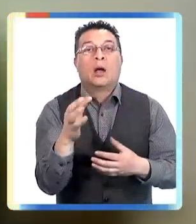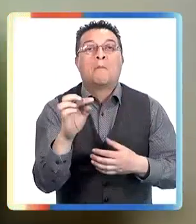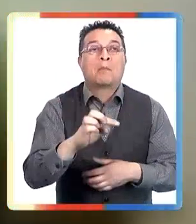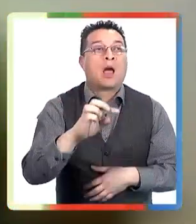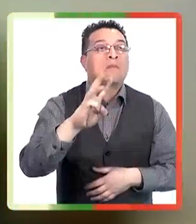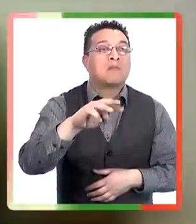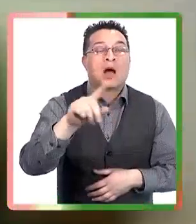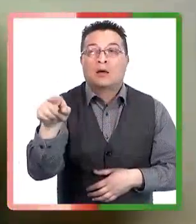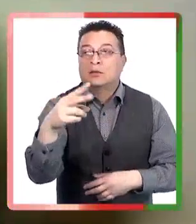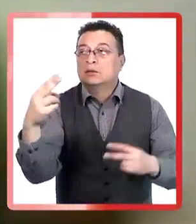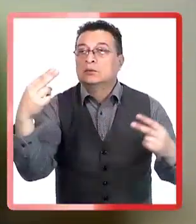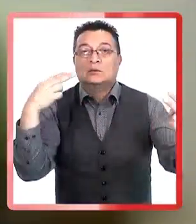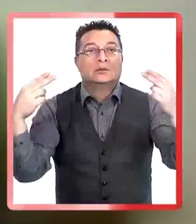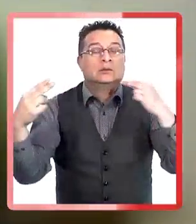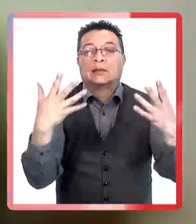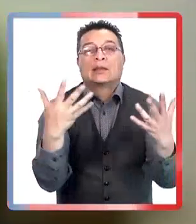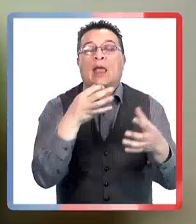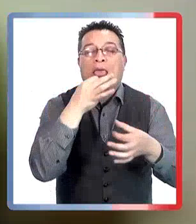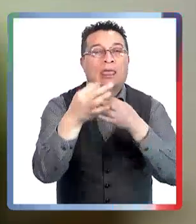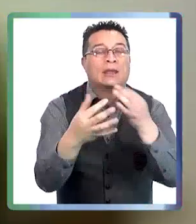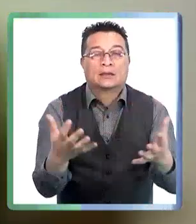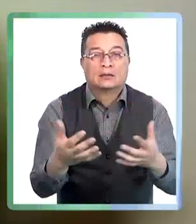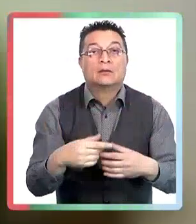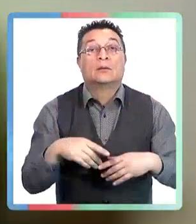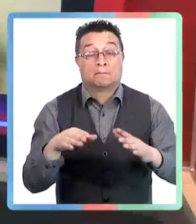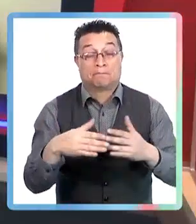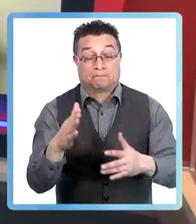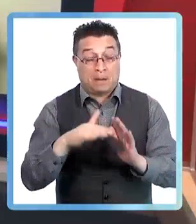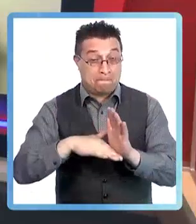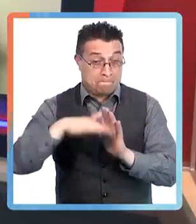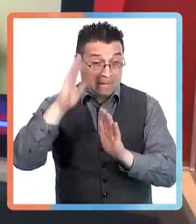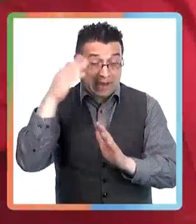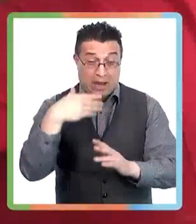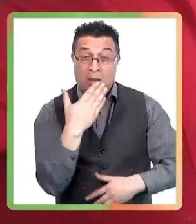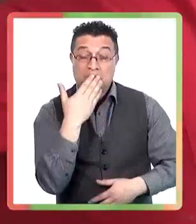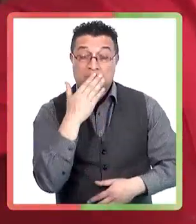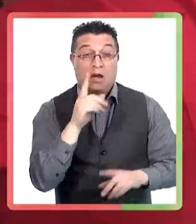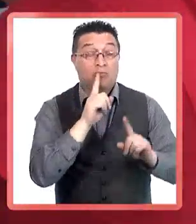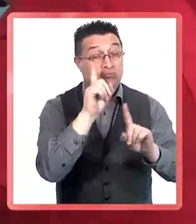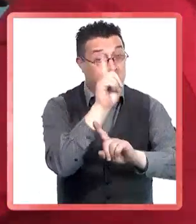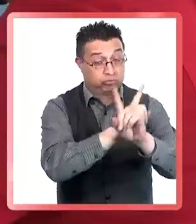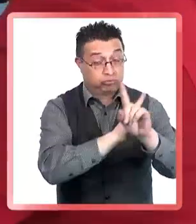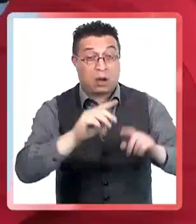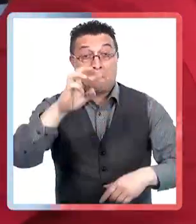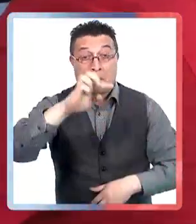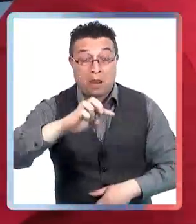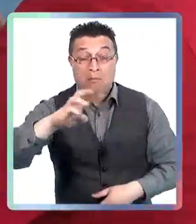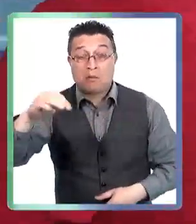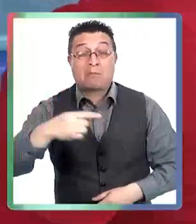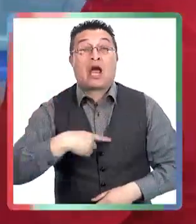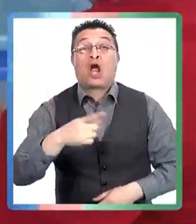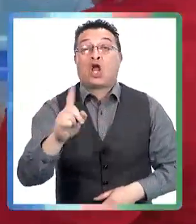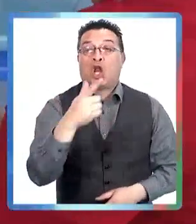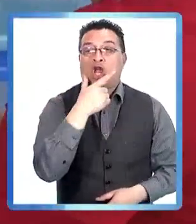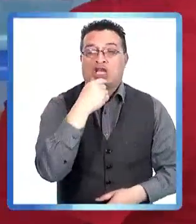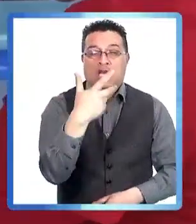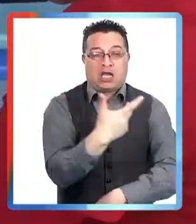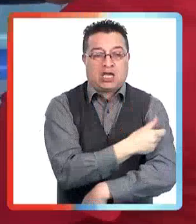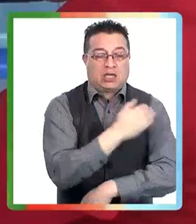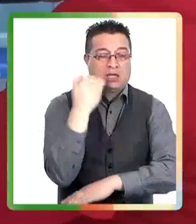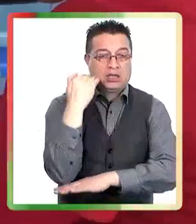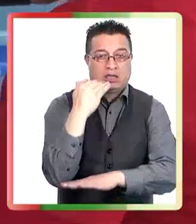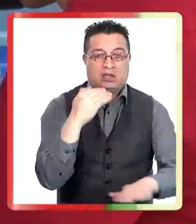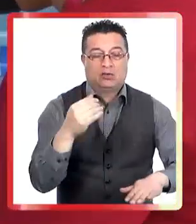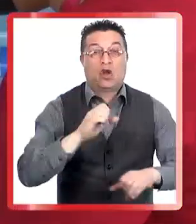por ejemplo, contra el coronavirus, es que les dan cuadro leve. ¿Para qué? Si es como un resfrío. Y efectivamente los niños tienen cuadros